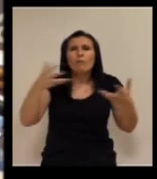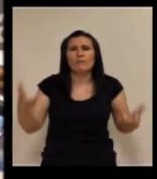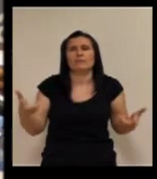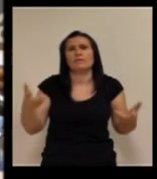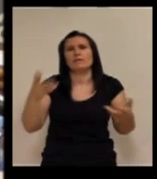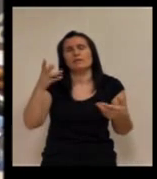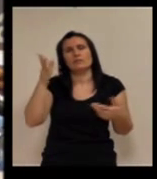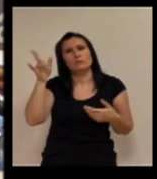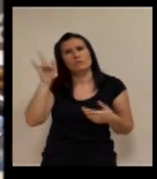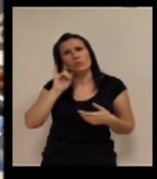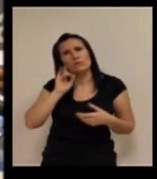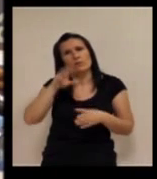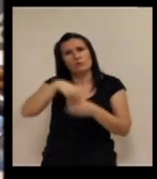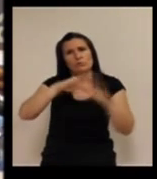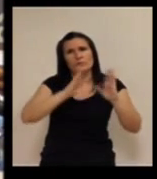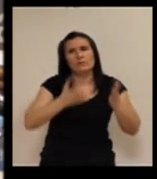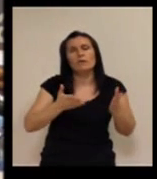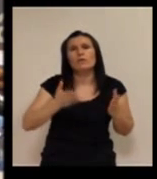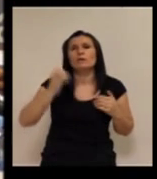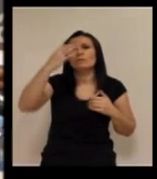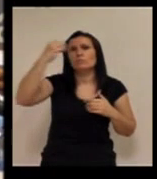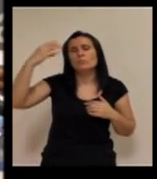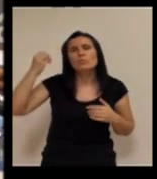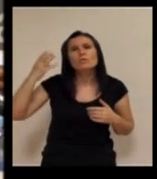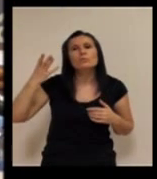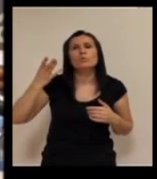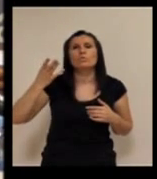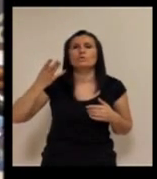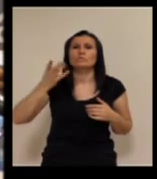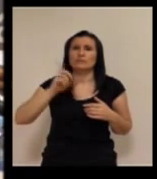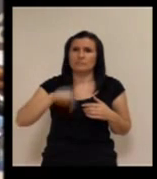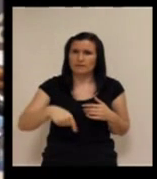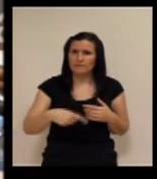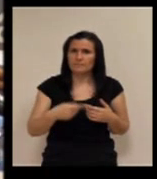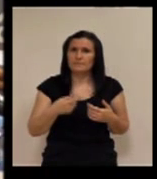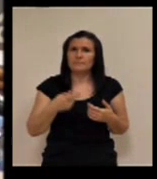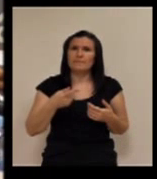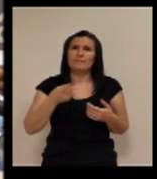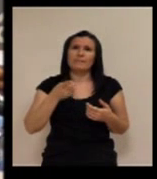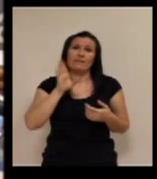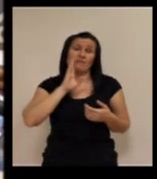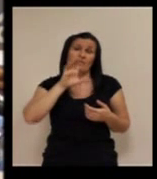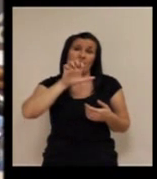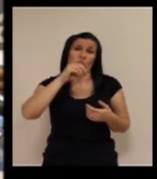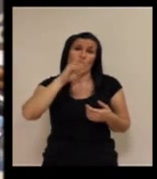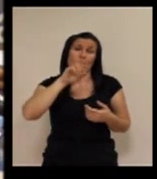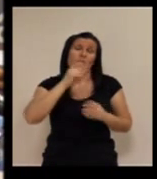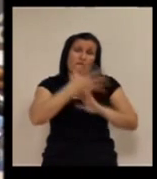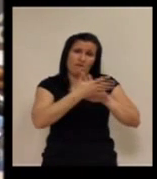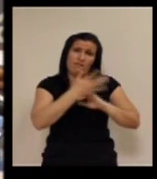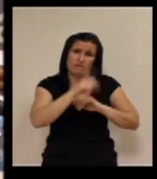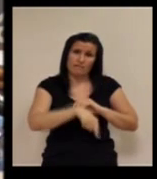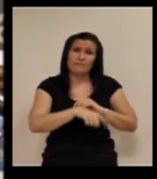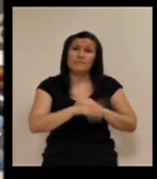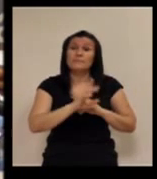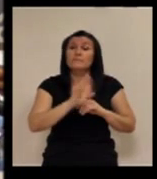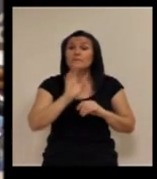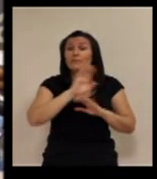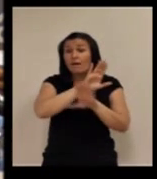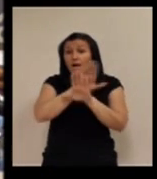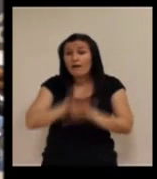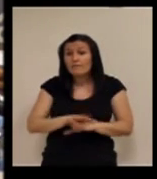domicilio, dispositivos luminosos, el SmartCon que comentaba también Eduardo. bueno, al final,